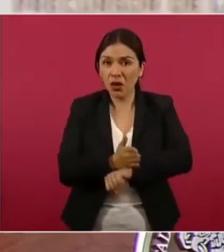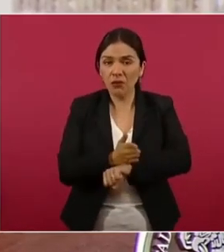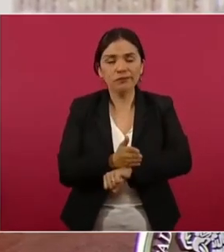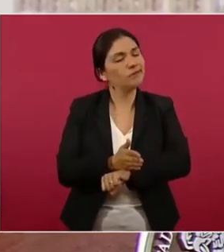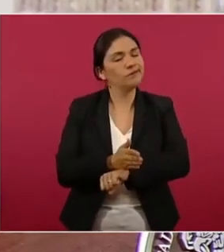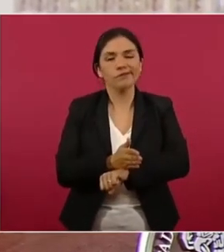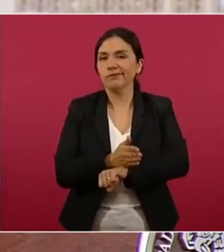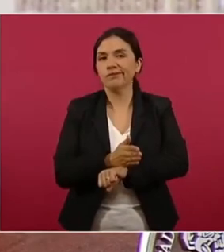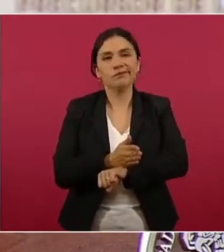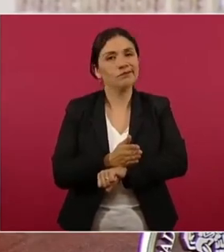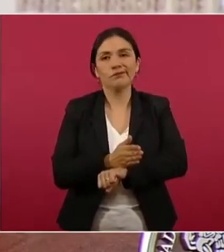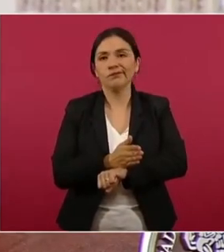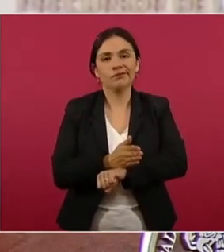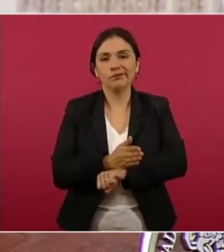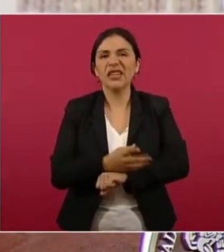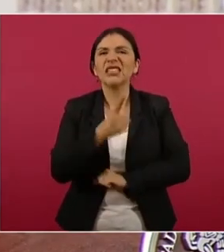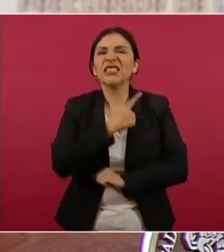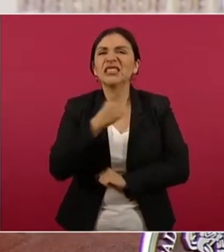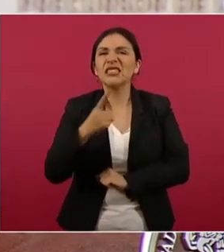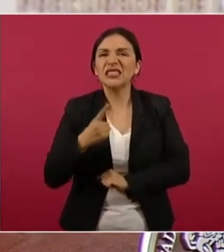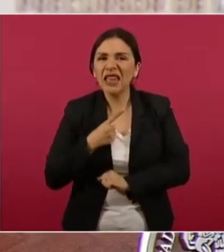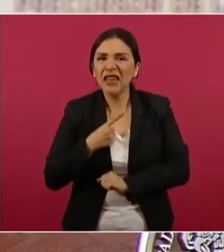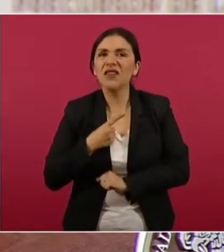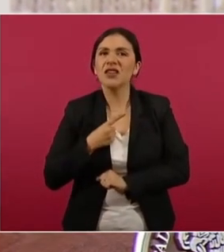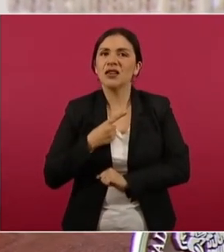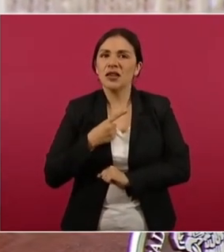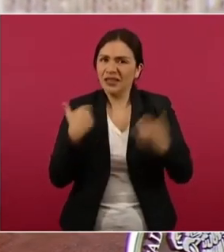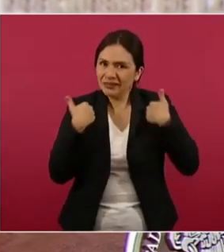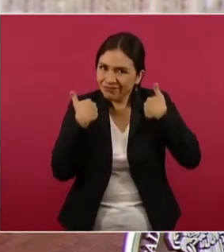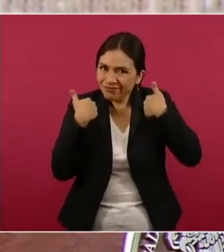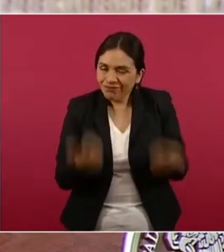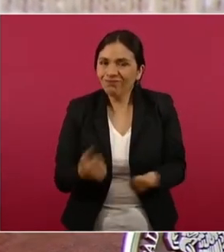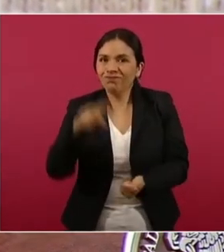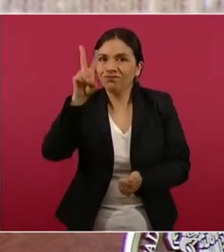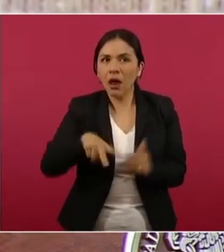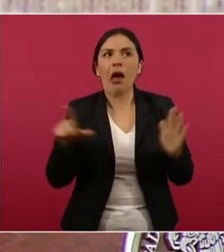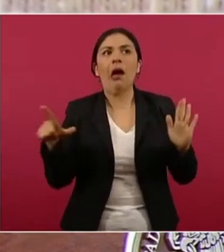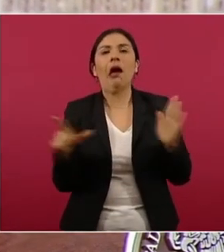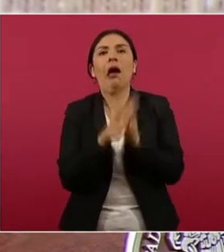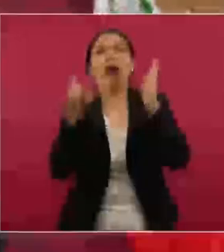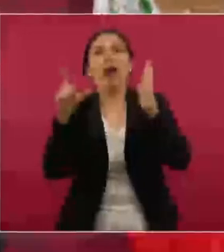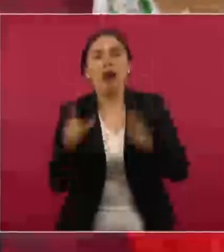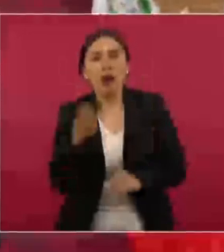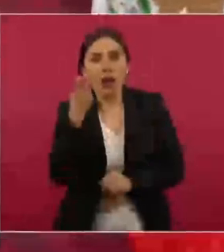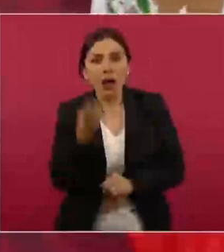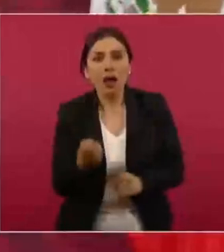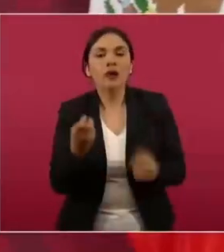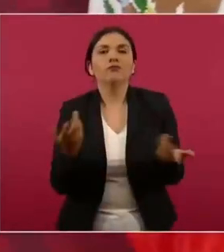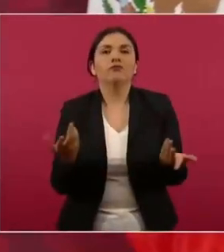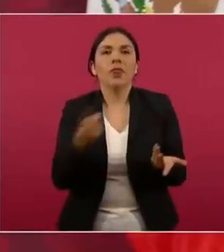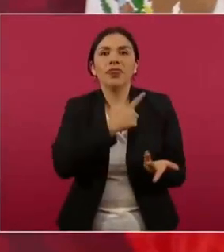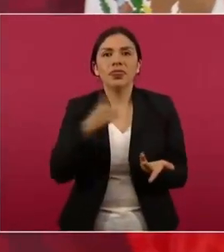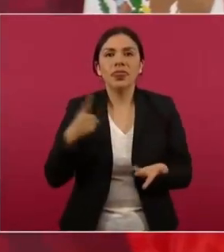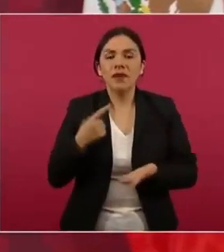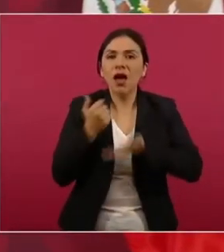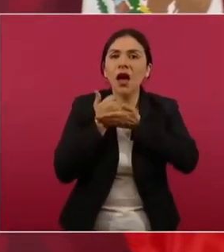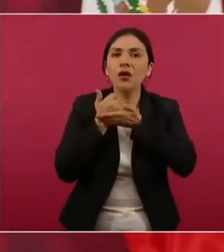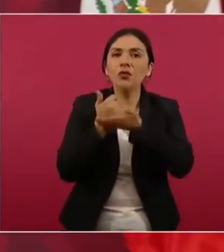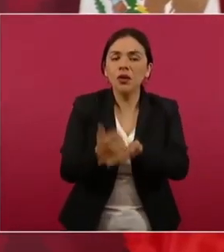que sea aleccionador, que ayude